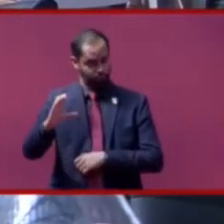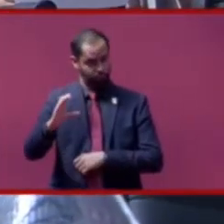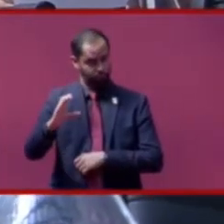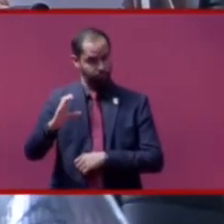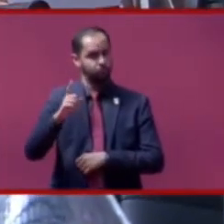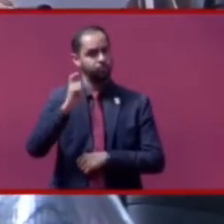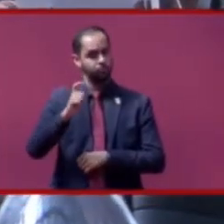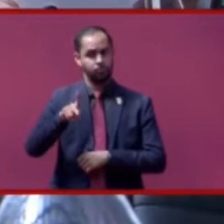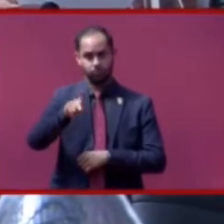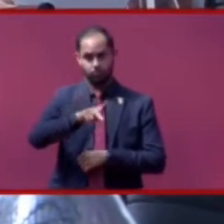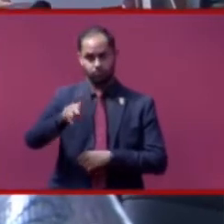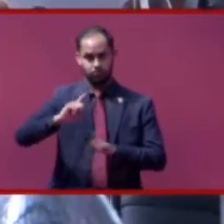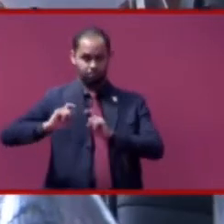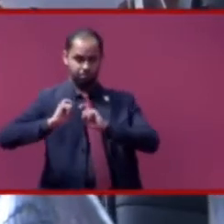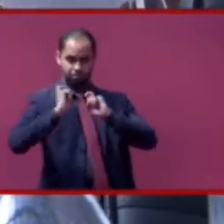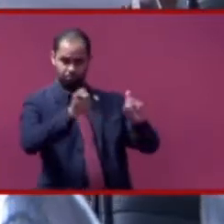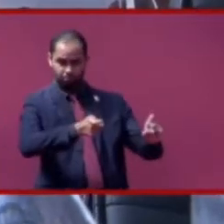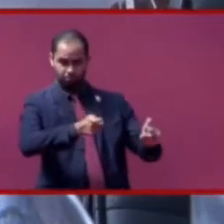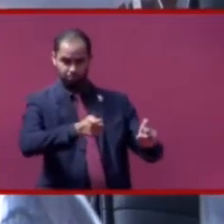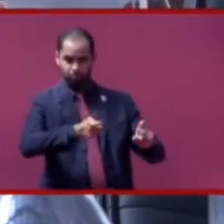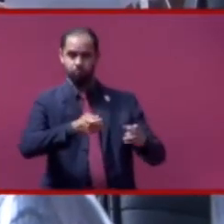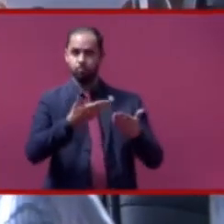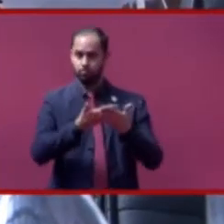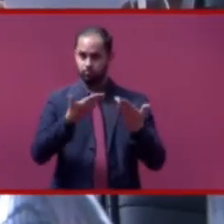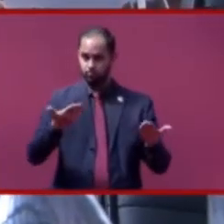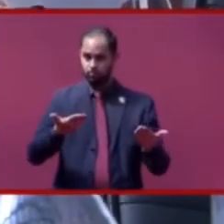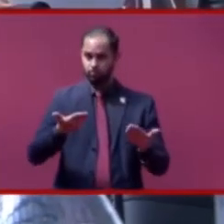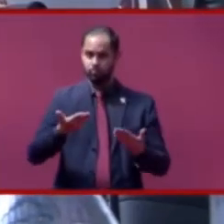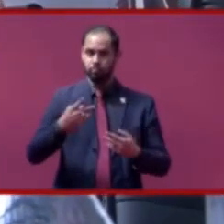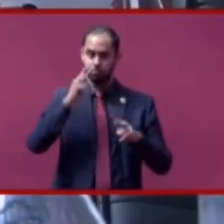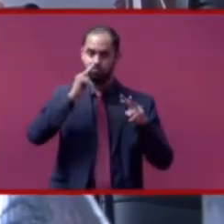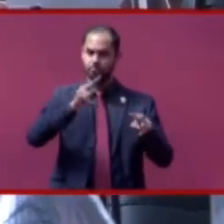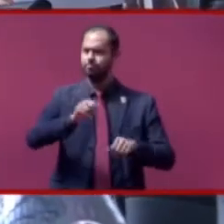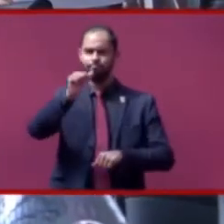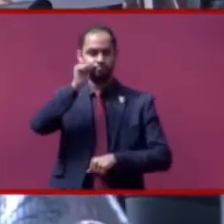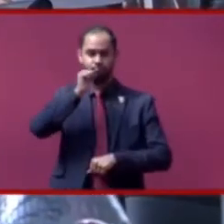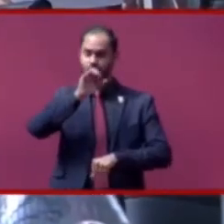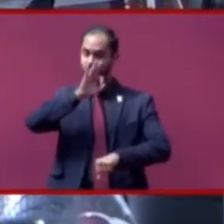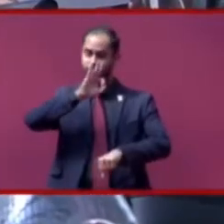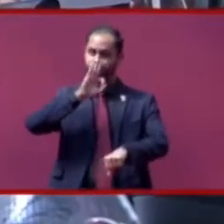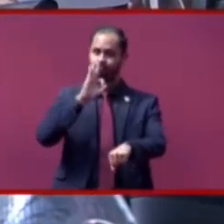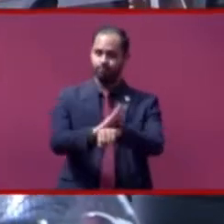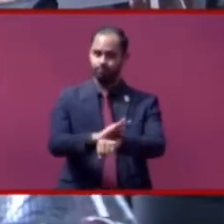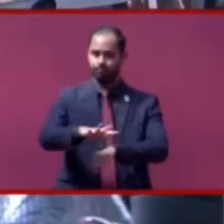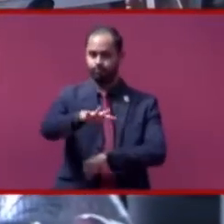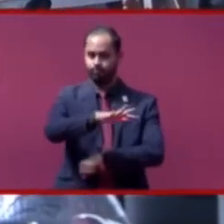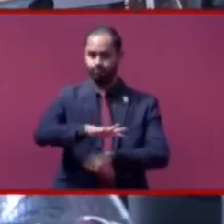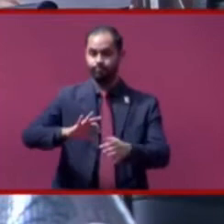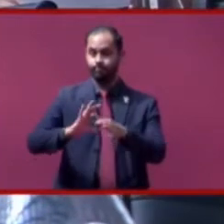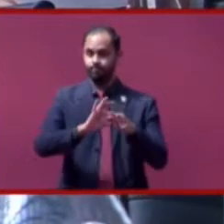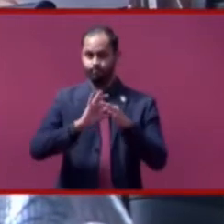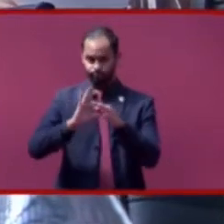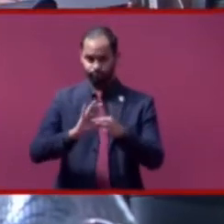que el pueblo les ha conferido mirando en todo por el bien y prosperidad de la Unión y del Estado.